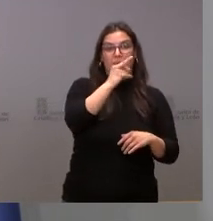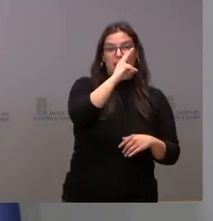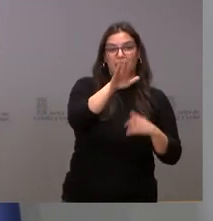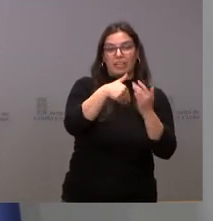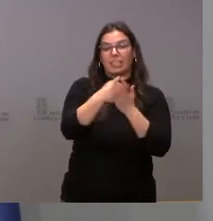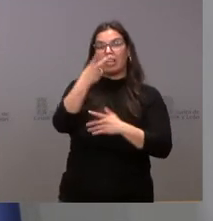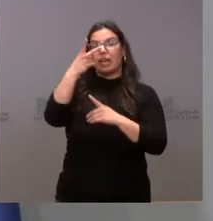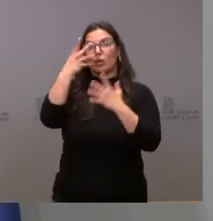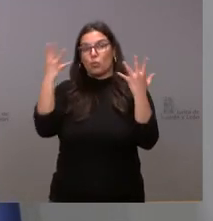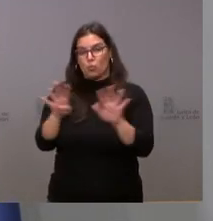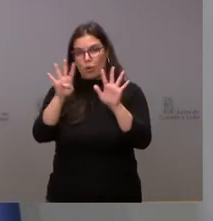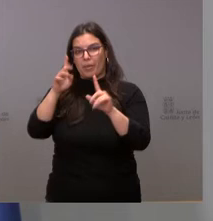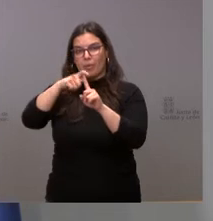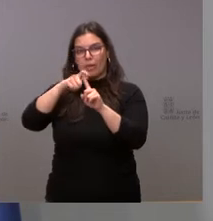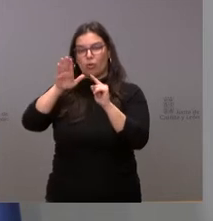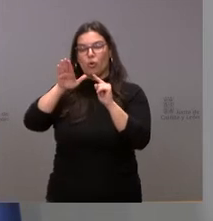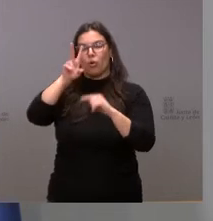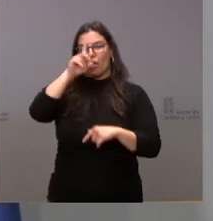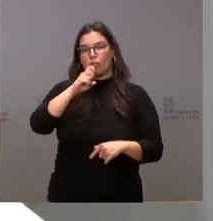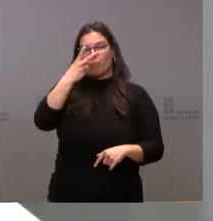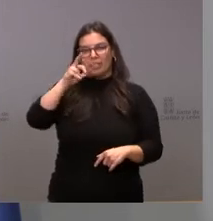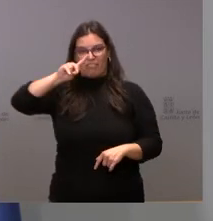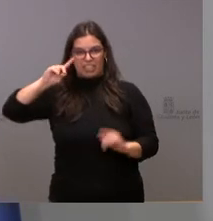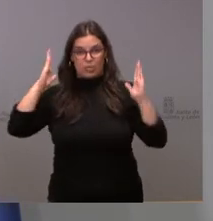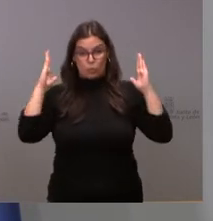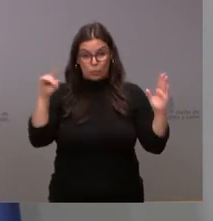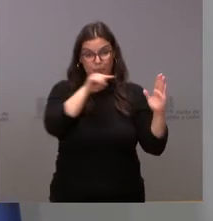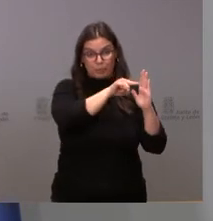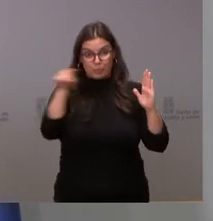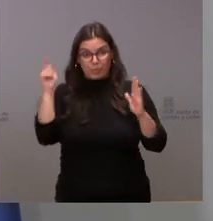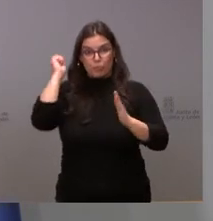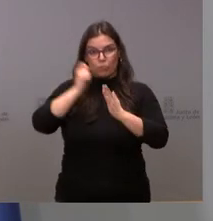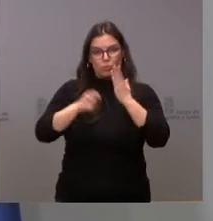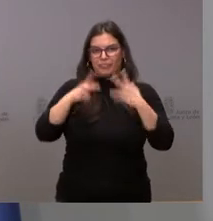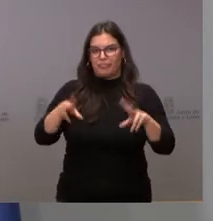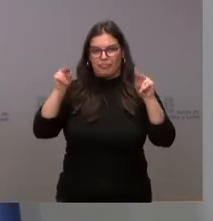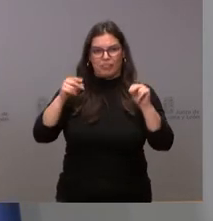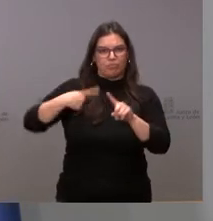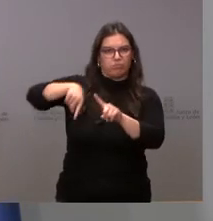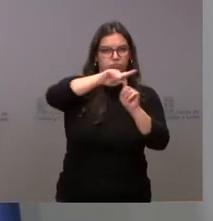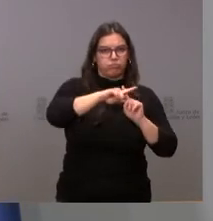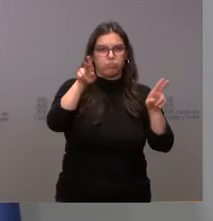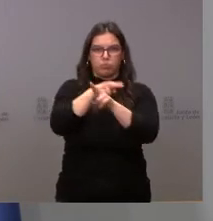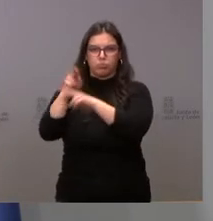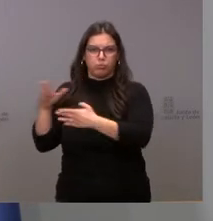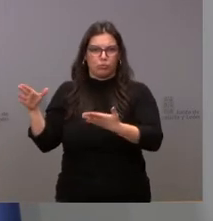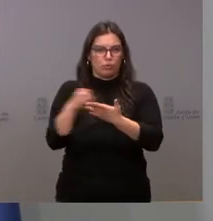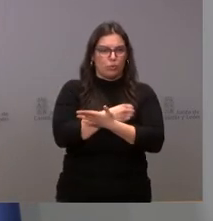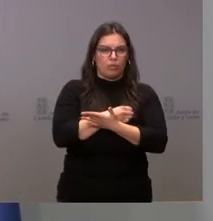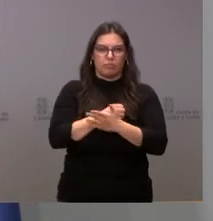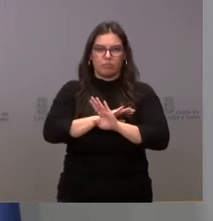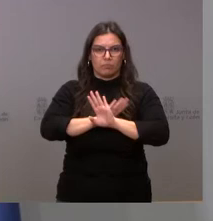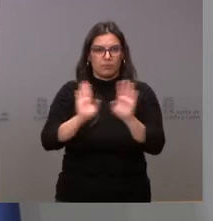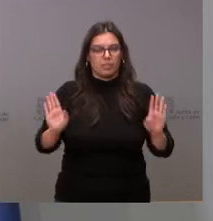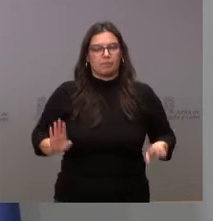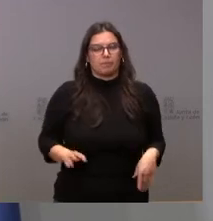del año 2021. Se dejan sin efecto esas multas y esas sanciones y se devuelve a los ciudadanos las